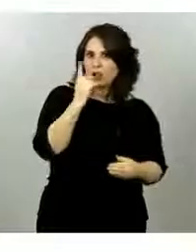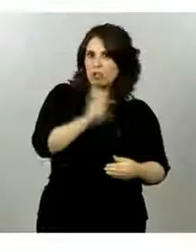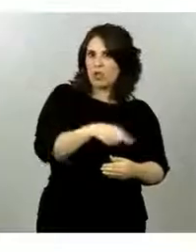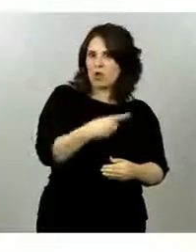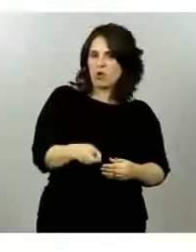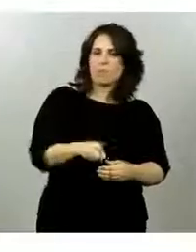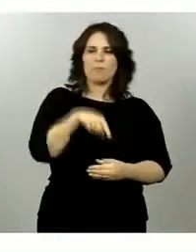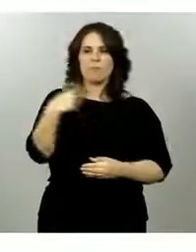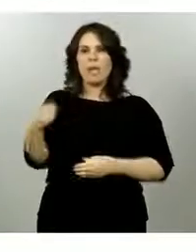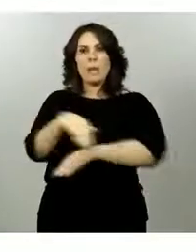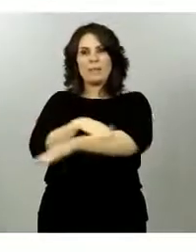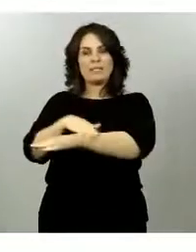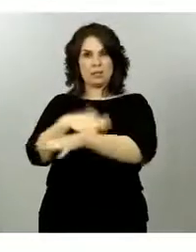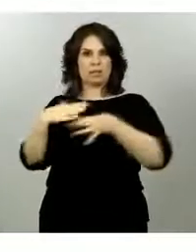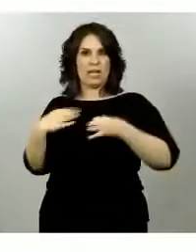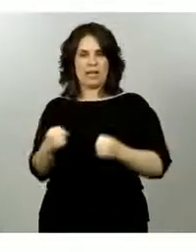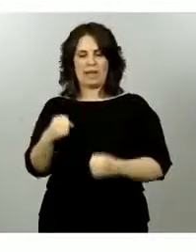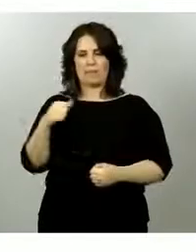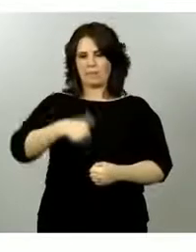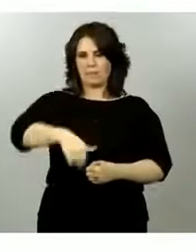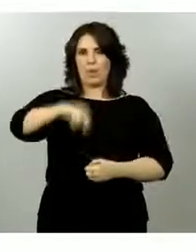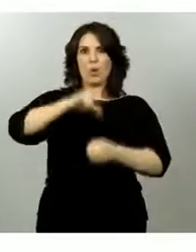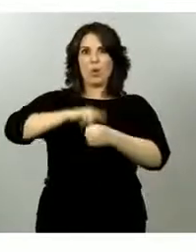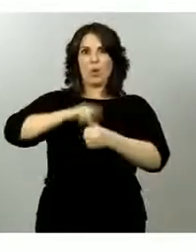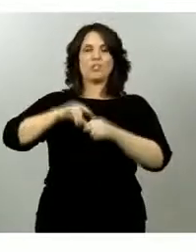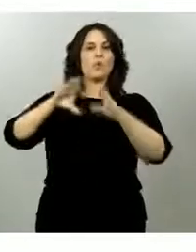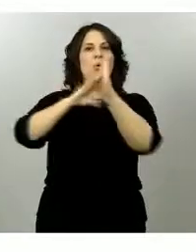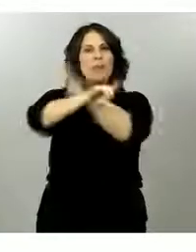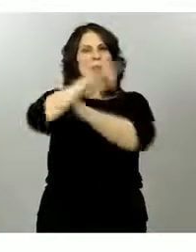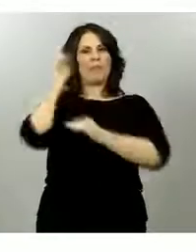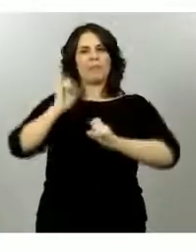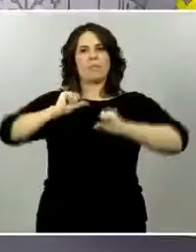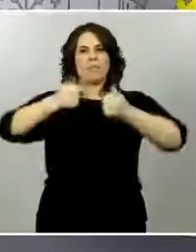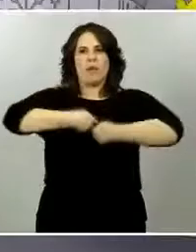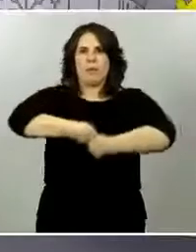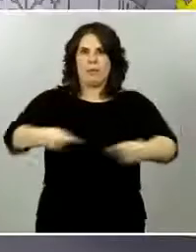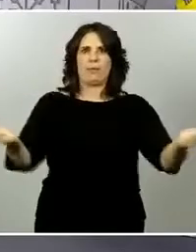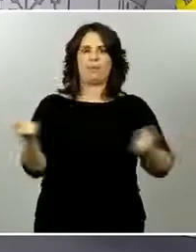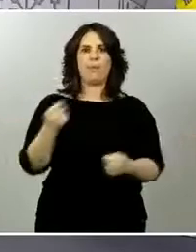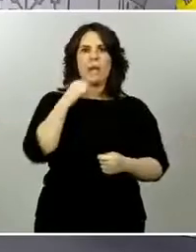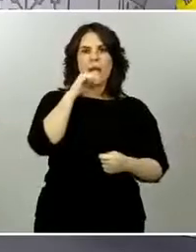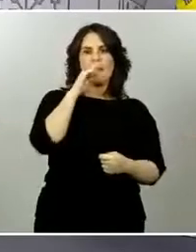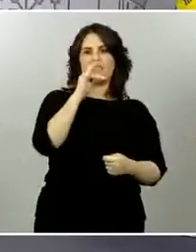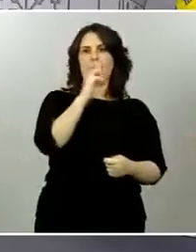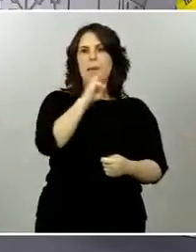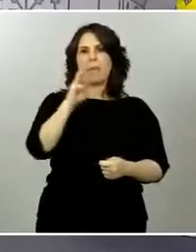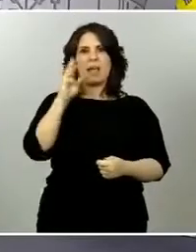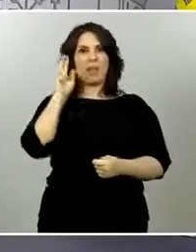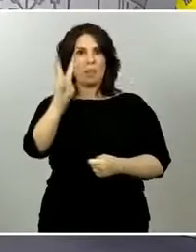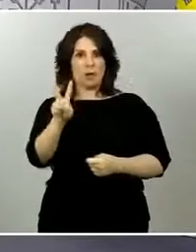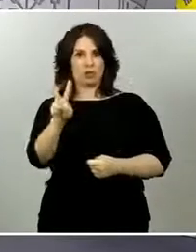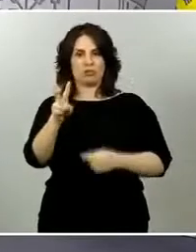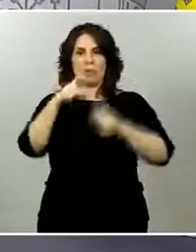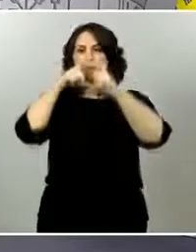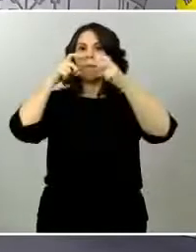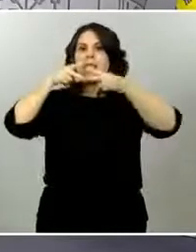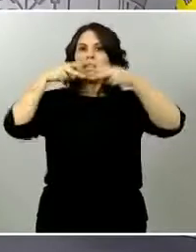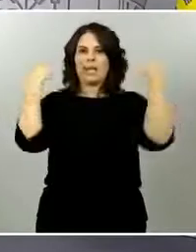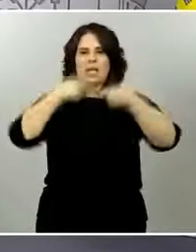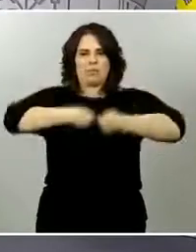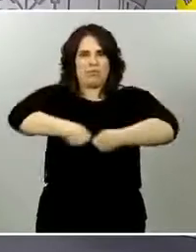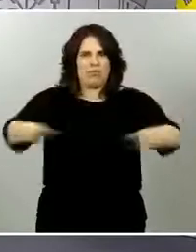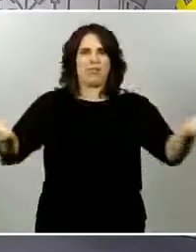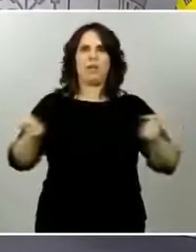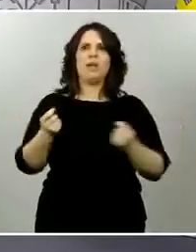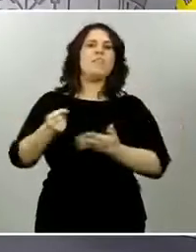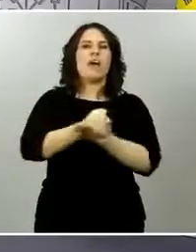tenía pensado algo en este sentido, alguna medida, si iba a hacer algo infirme y al ministro Illa, este lunes, la Comunidad de